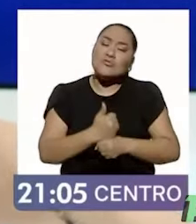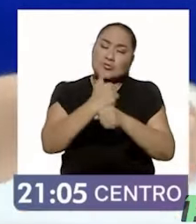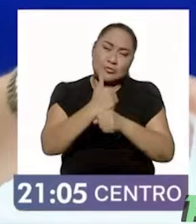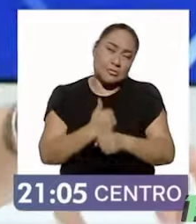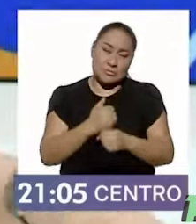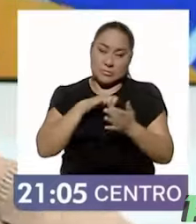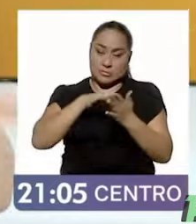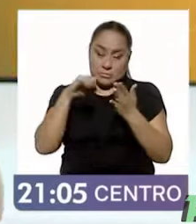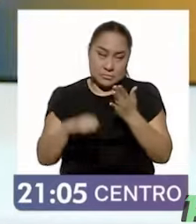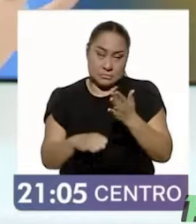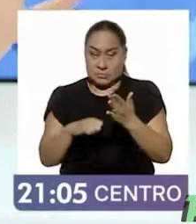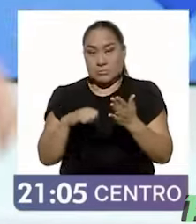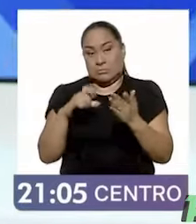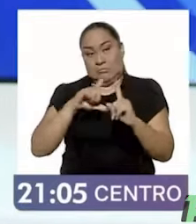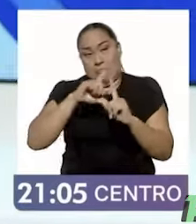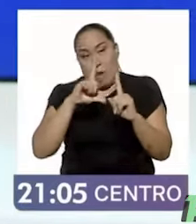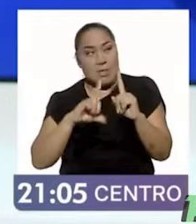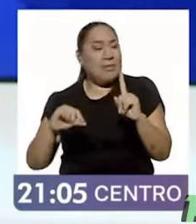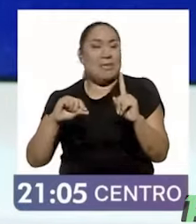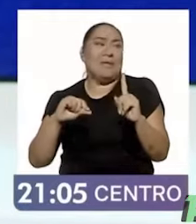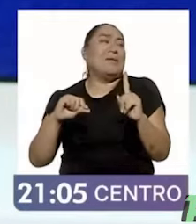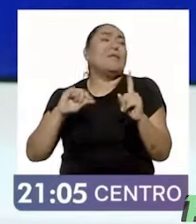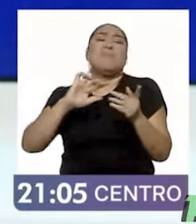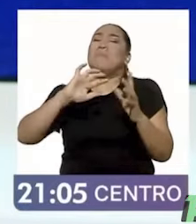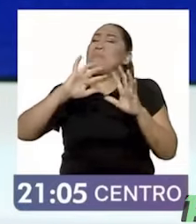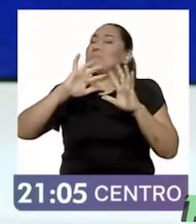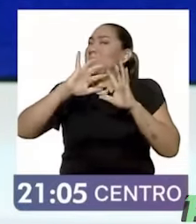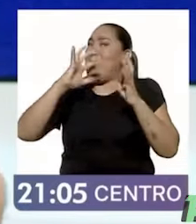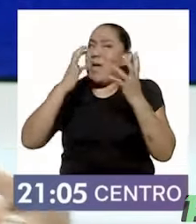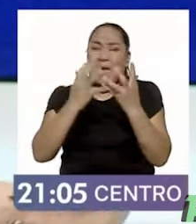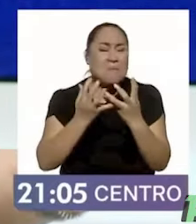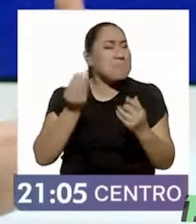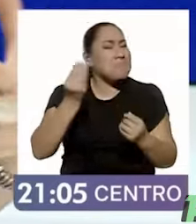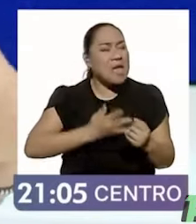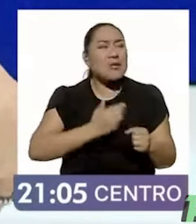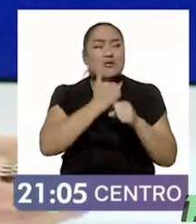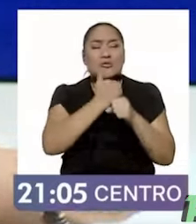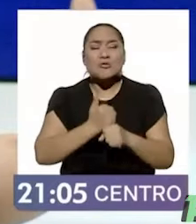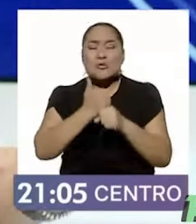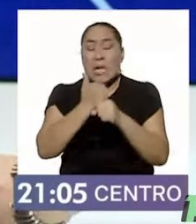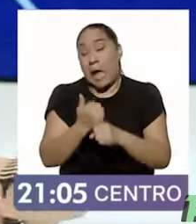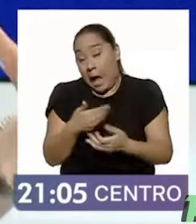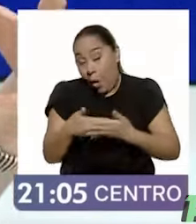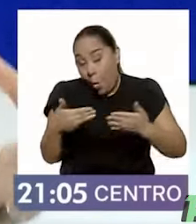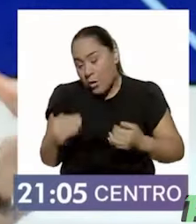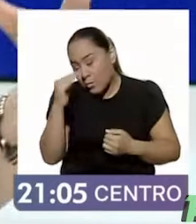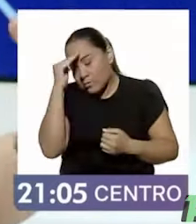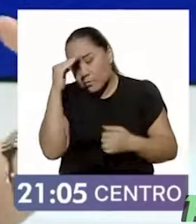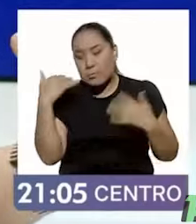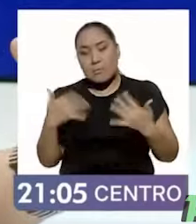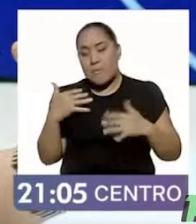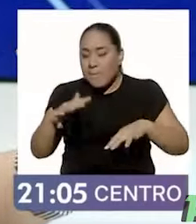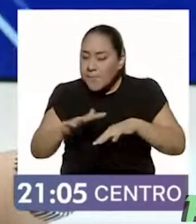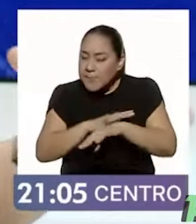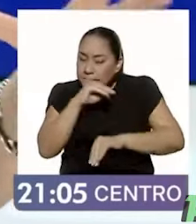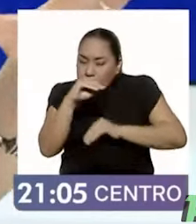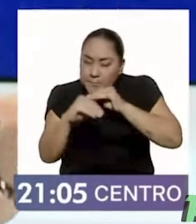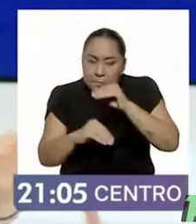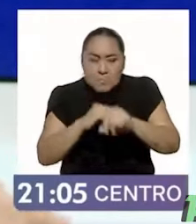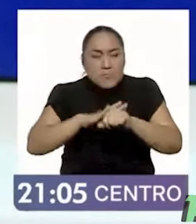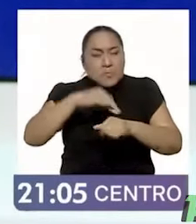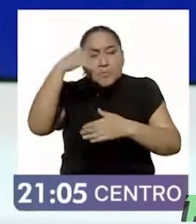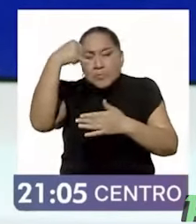ciudad, y en este país y en este planeta, pues, ¿no? Pero que es la oportunidad de verlo así, como un constructo mucho más profundo